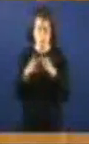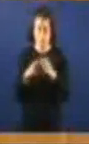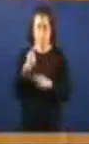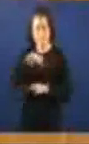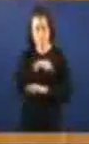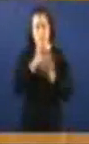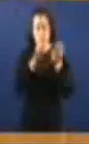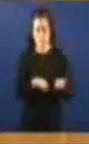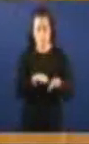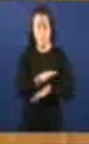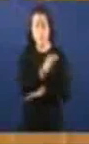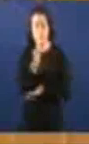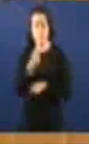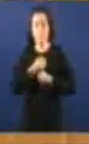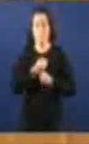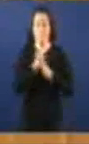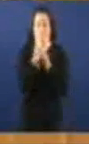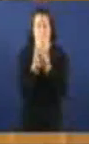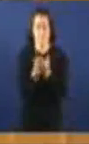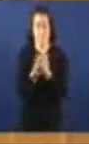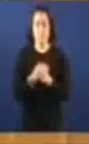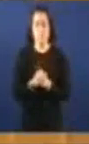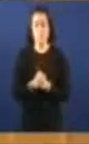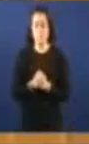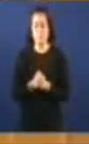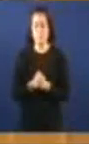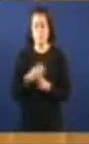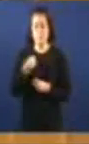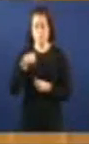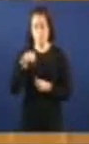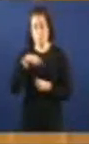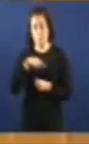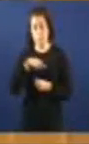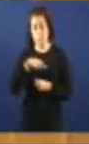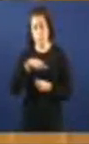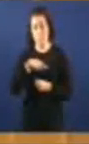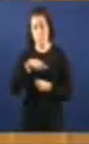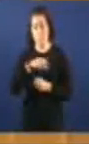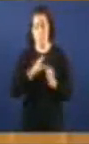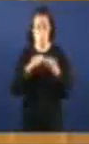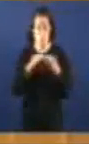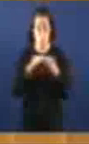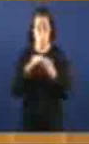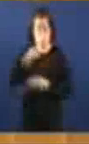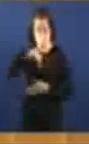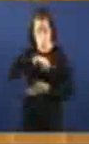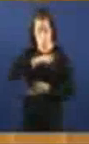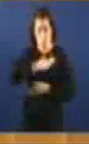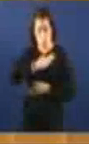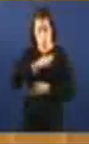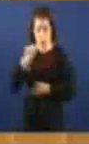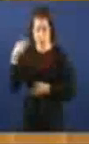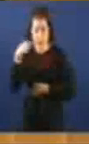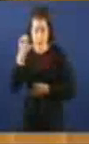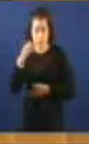E ademais expresarles en nome do noso grupo de Alternativa Galera de Esquerda